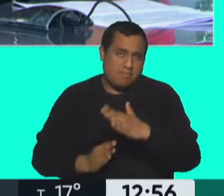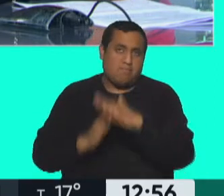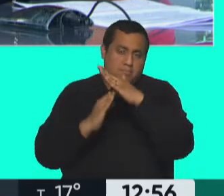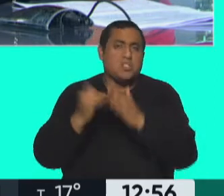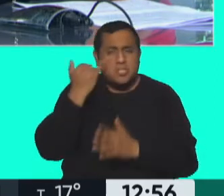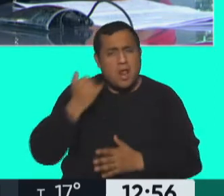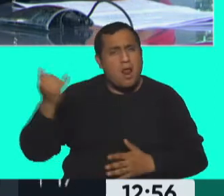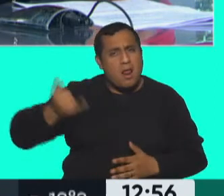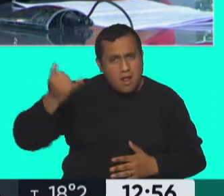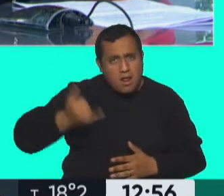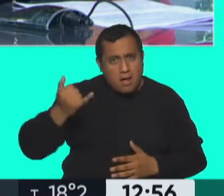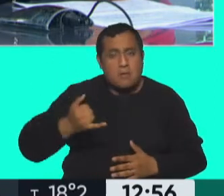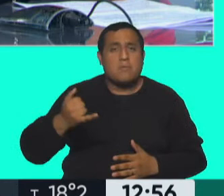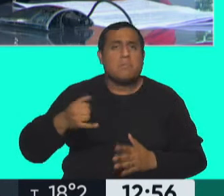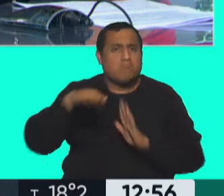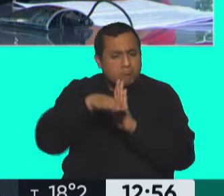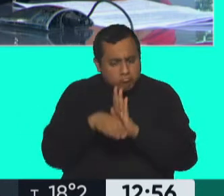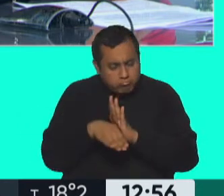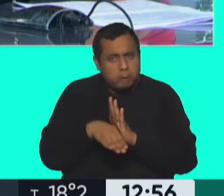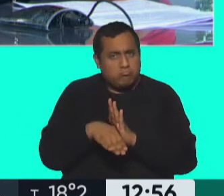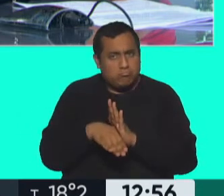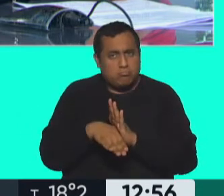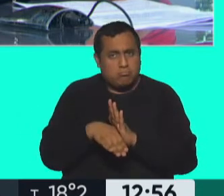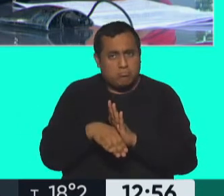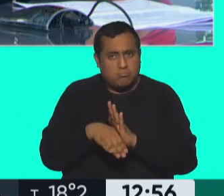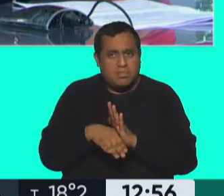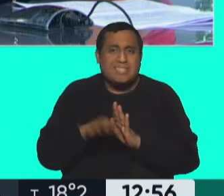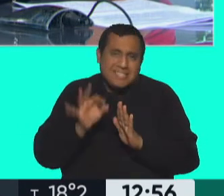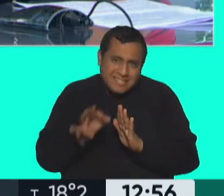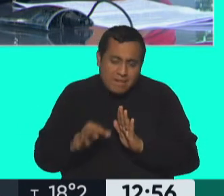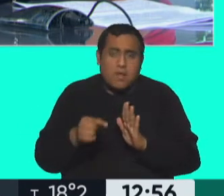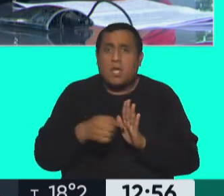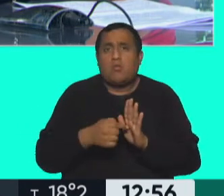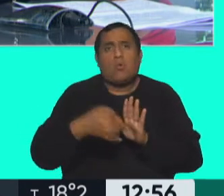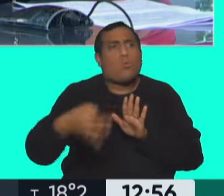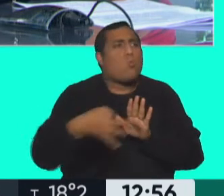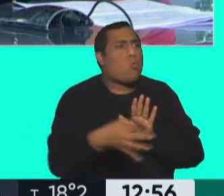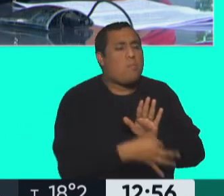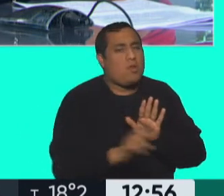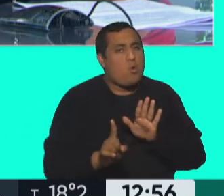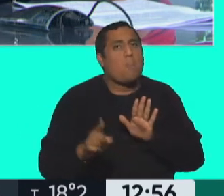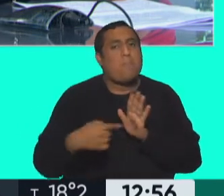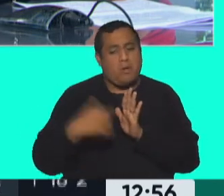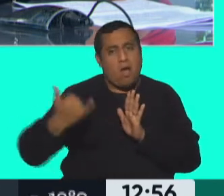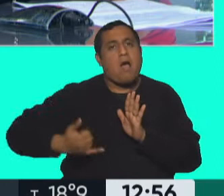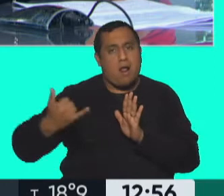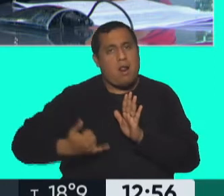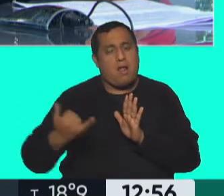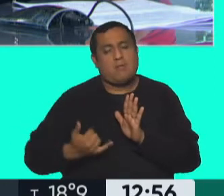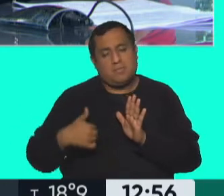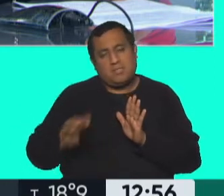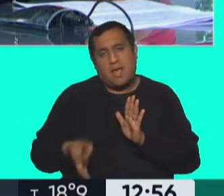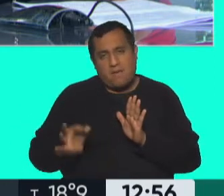existen, que están normados, que sabemos mucho de que no se cumplen, pero que existen. Y que